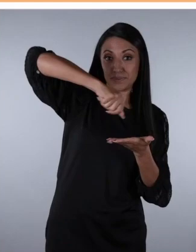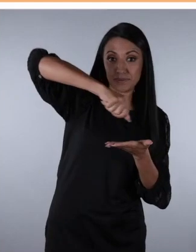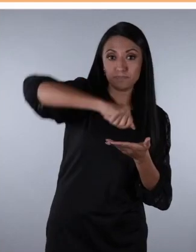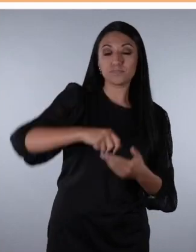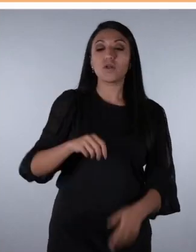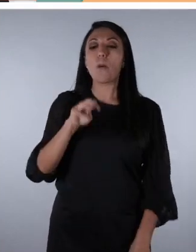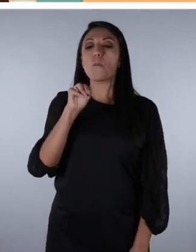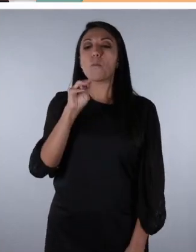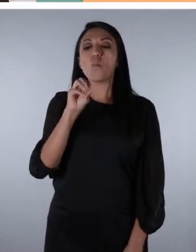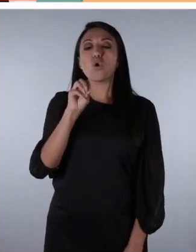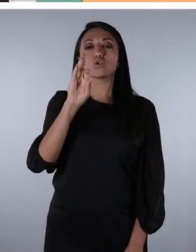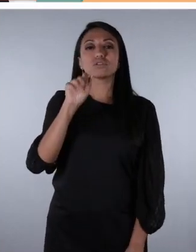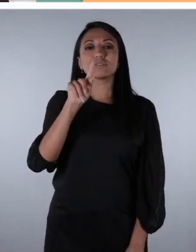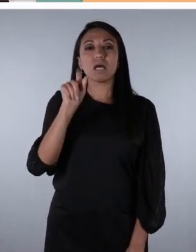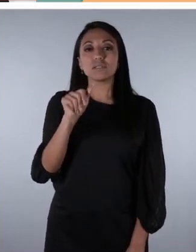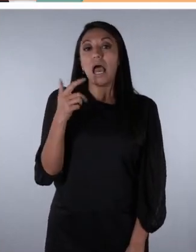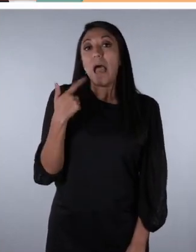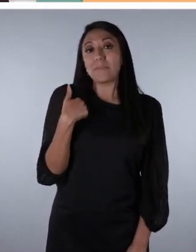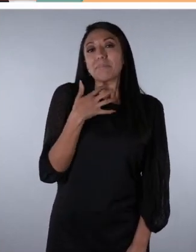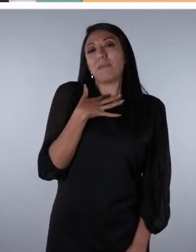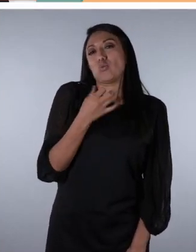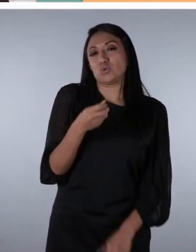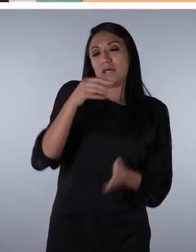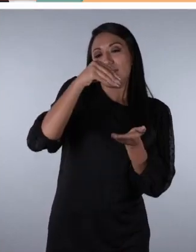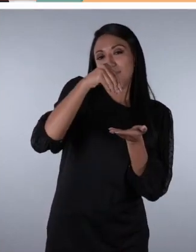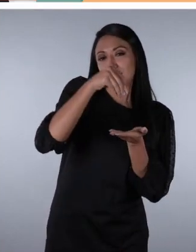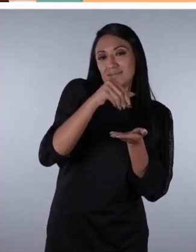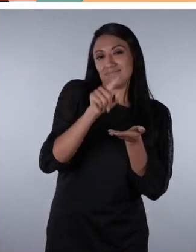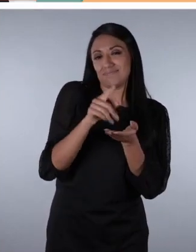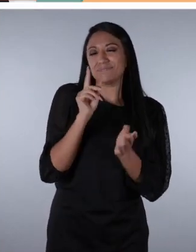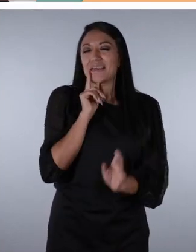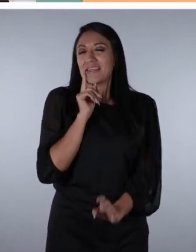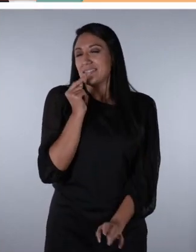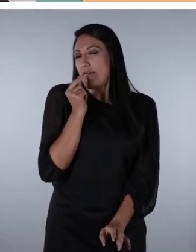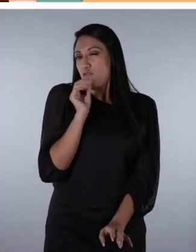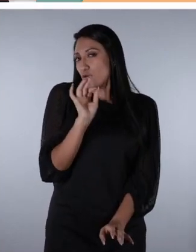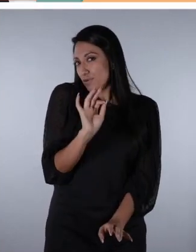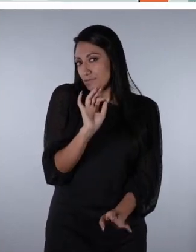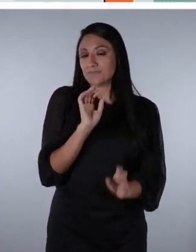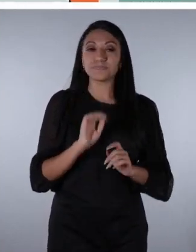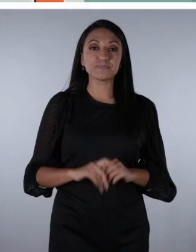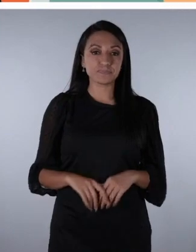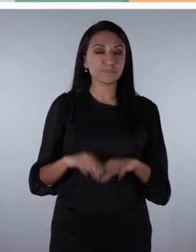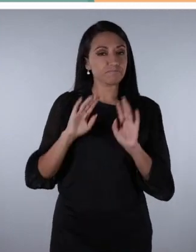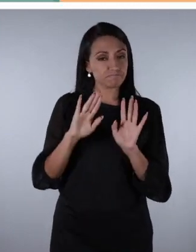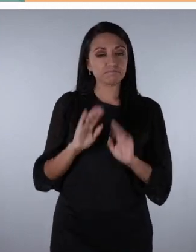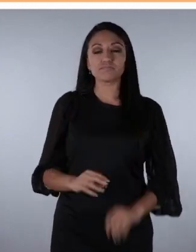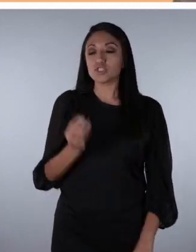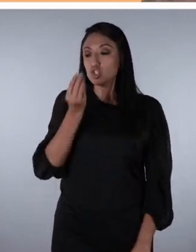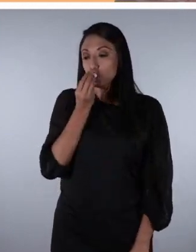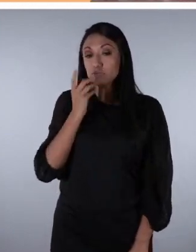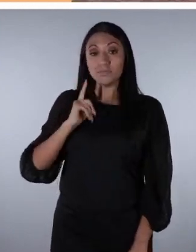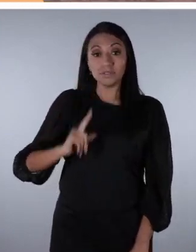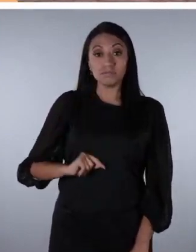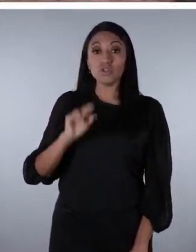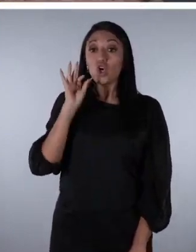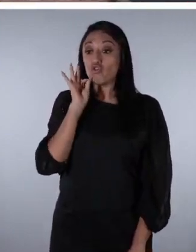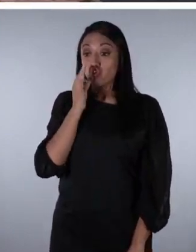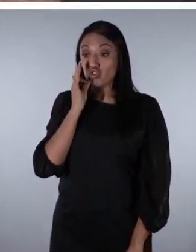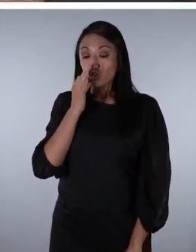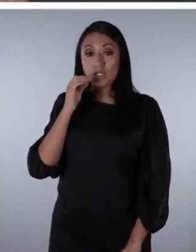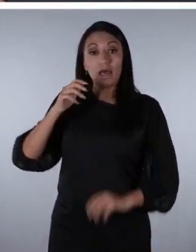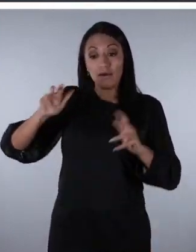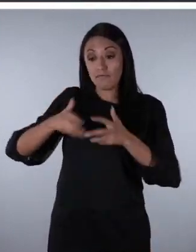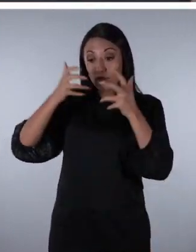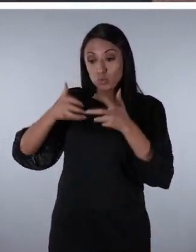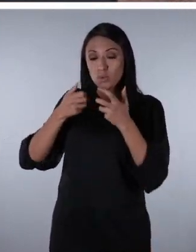y la mostaza. A mí me gusta poner esto porque me queda más sabroso. En una alimentación saludable las frutas y